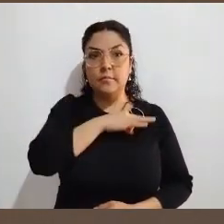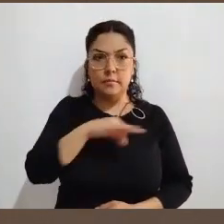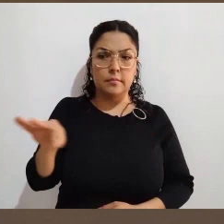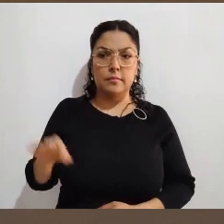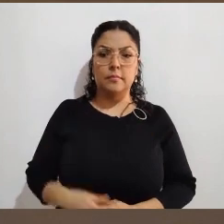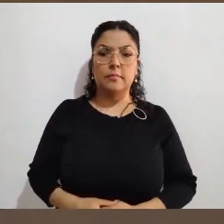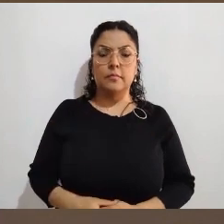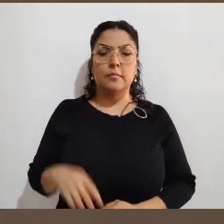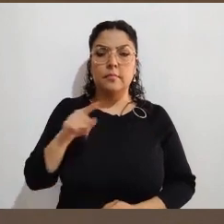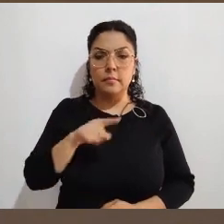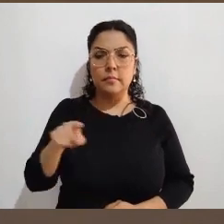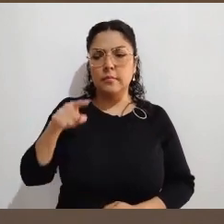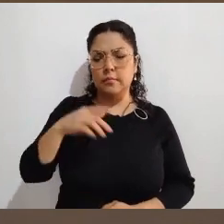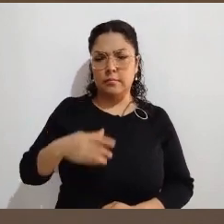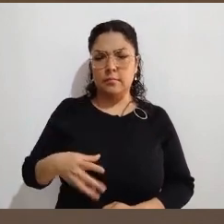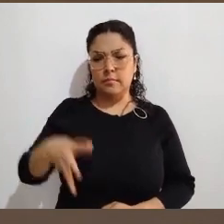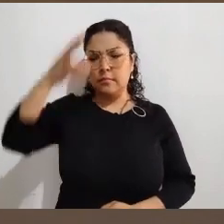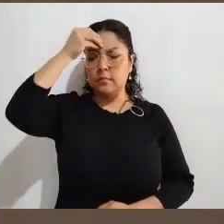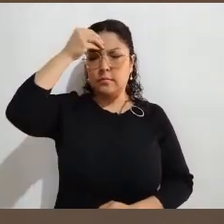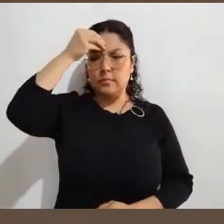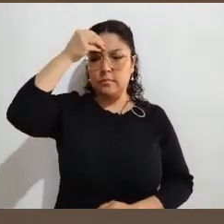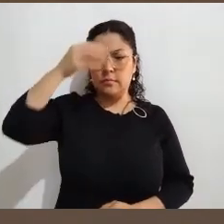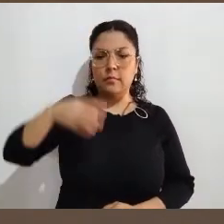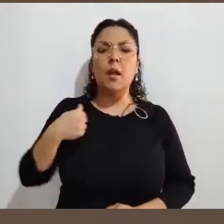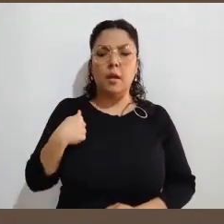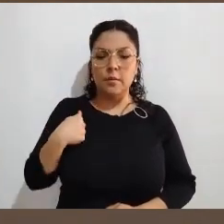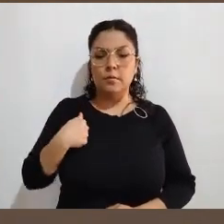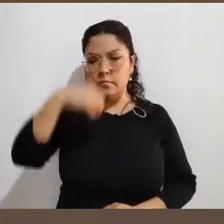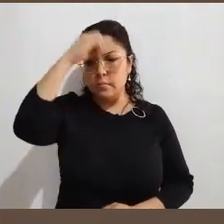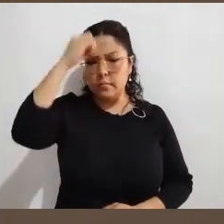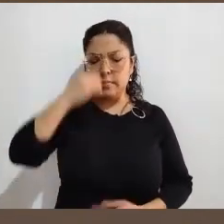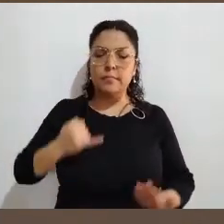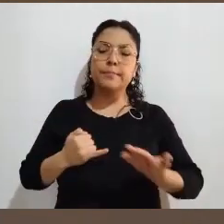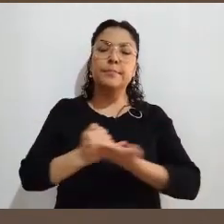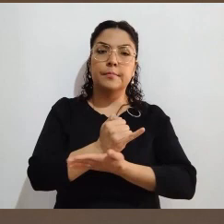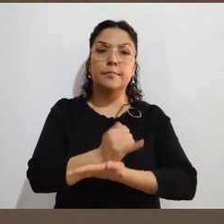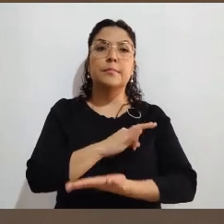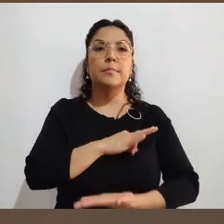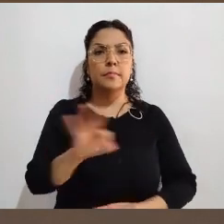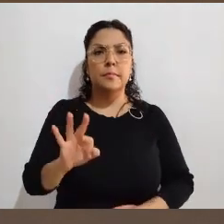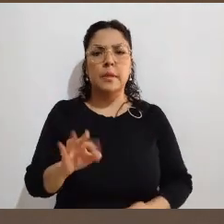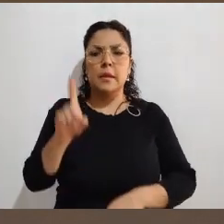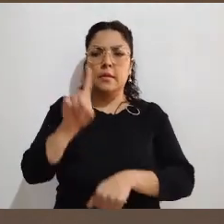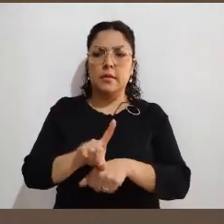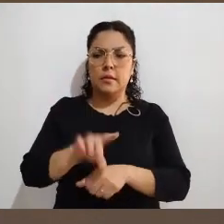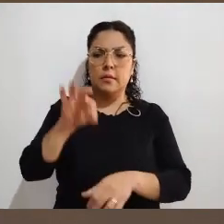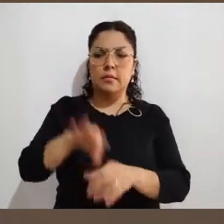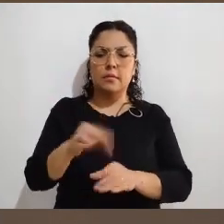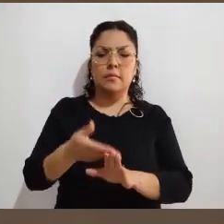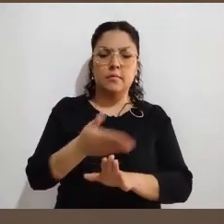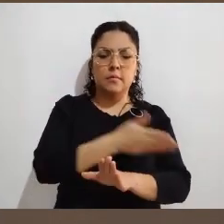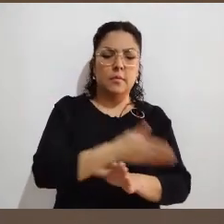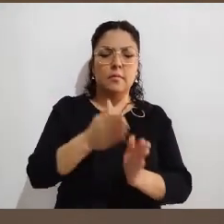informada, una opinión de conocimiento directo de primera mano de cómo se desarrolló una jornada electoral.